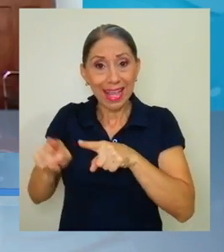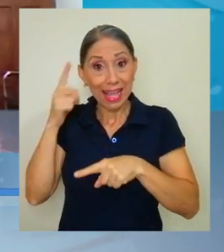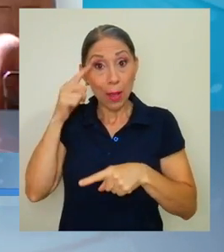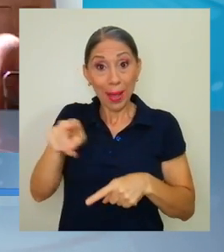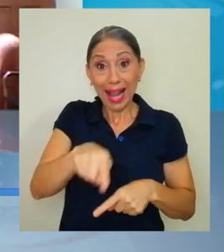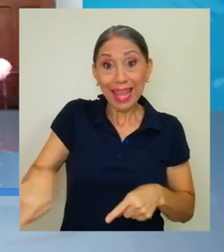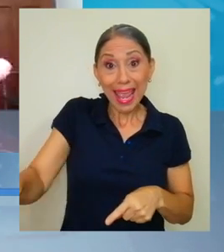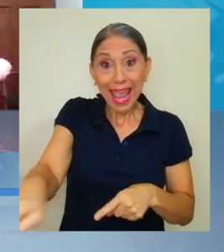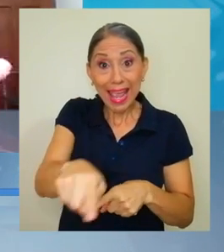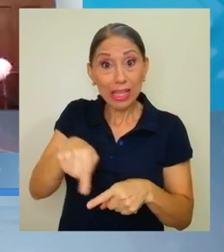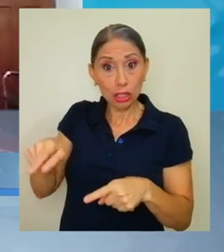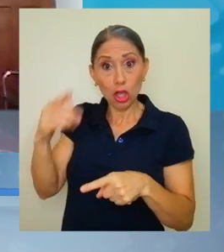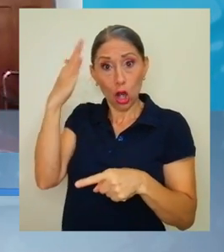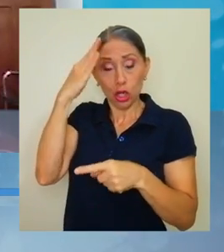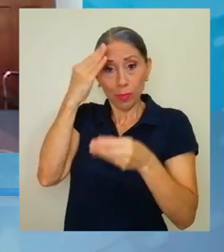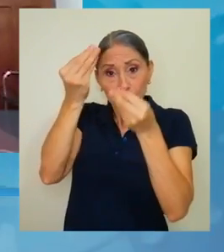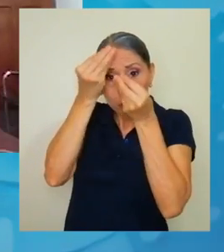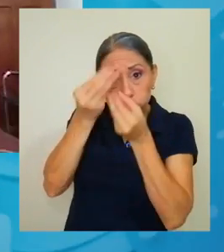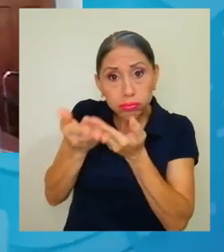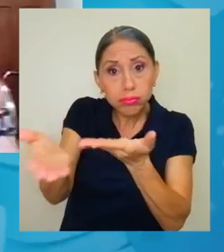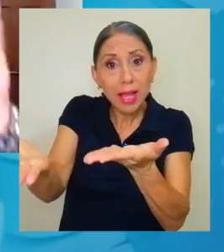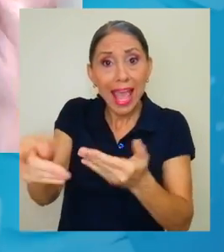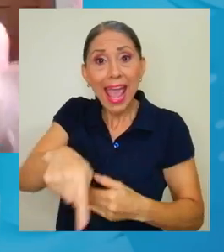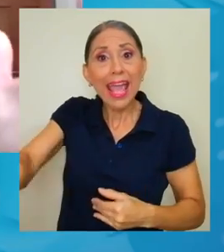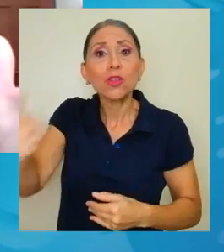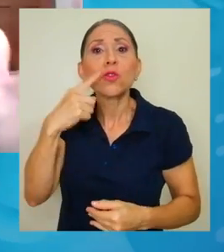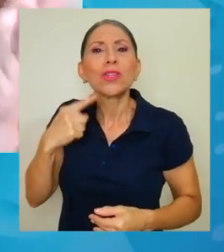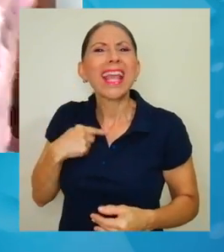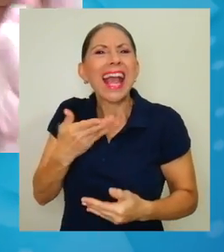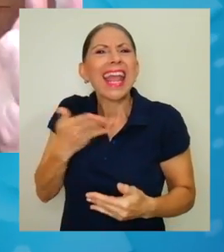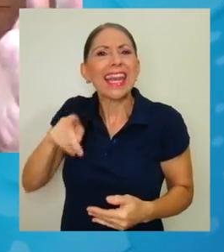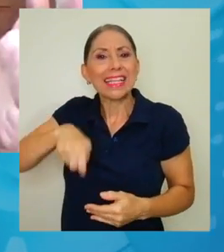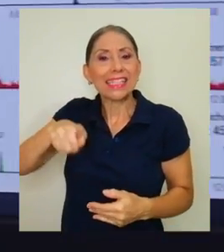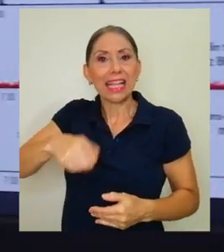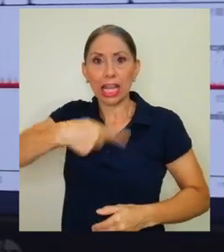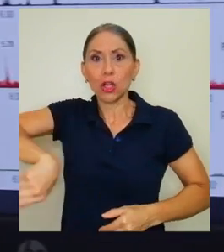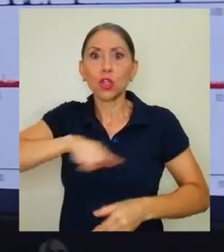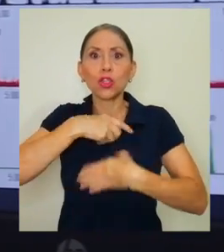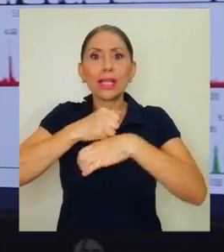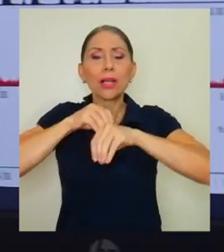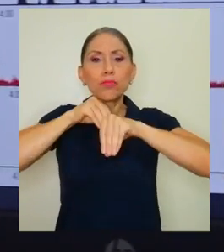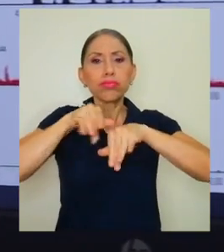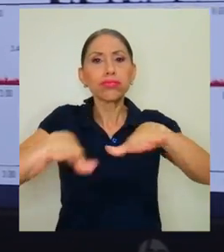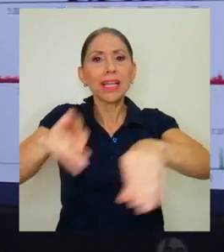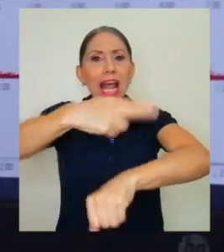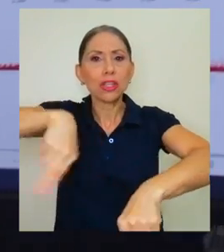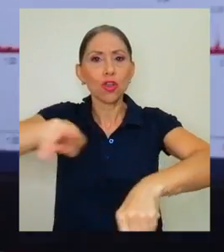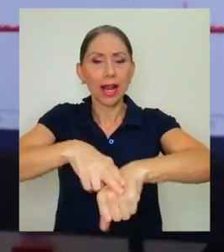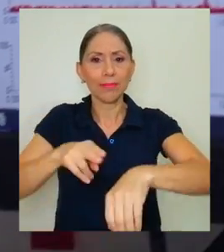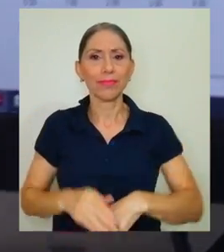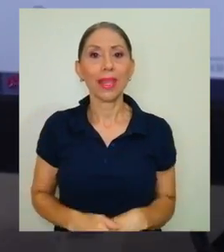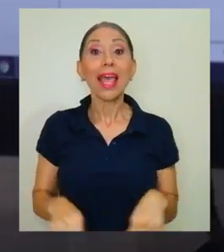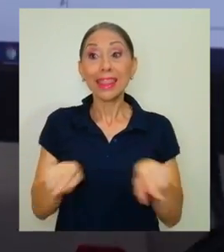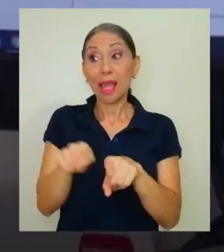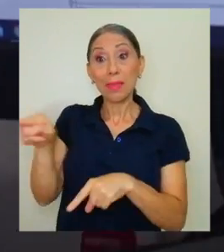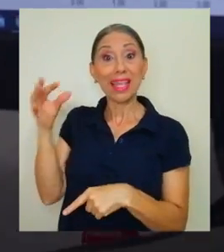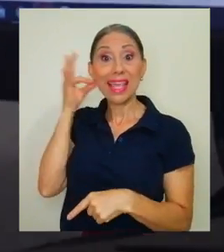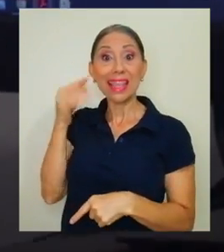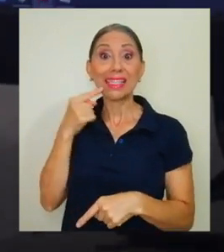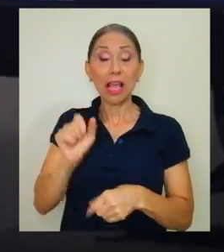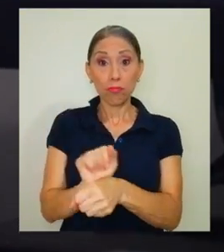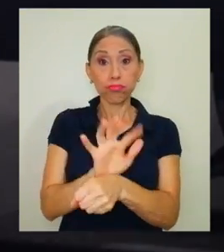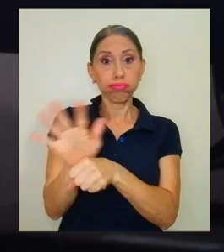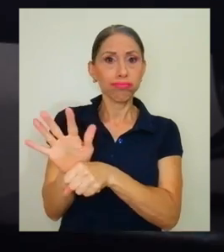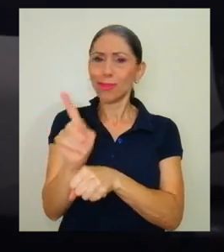que ellos nos digan también que necesitan y hacer esto a un escalamiento nacional. La vicerectora también afirmó que la pandemia no